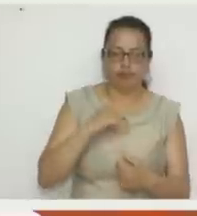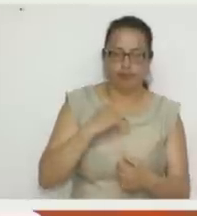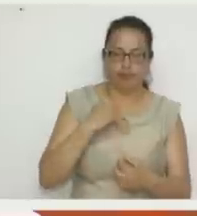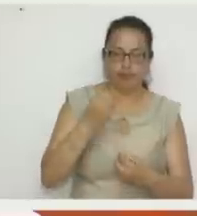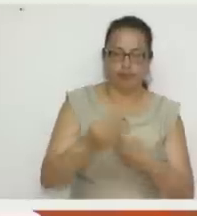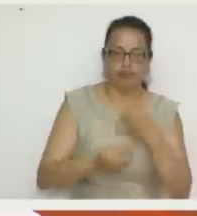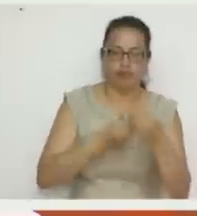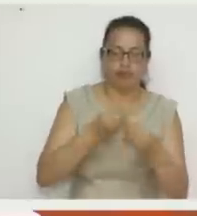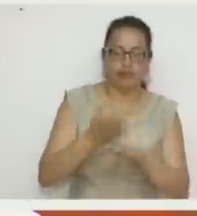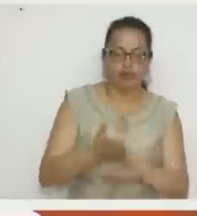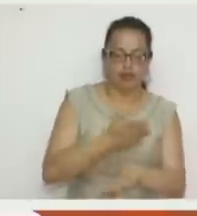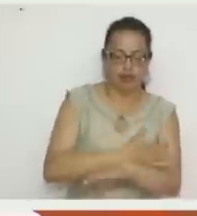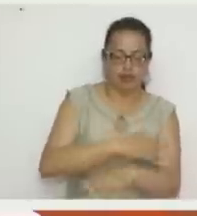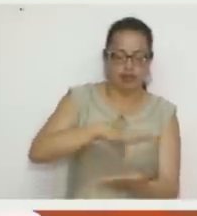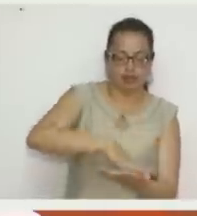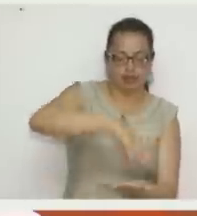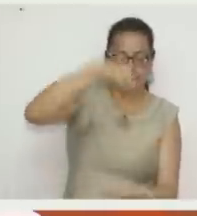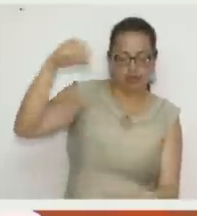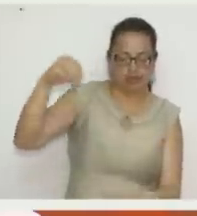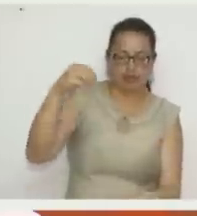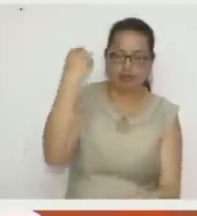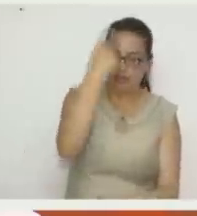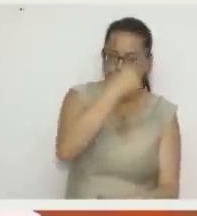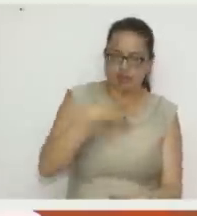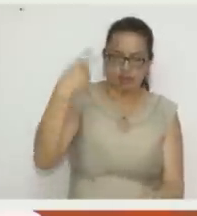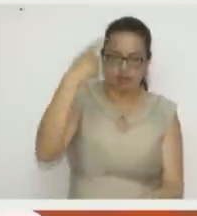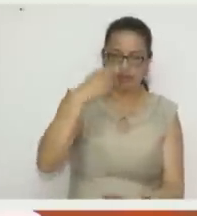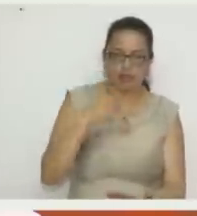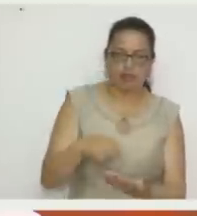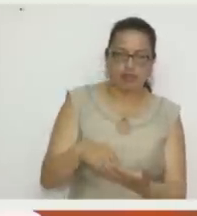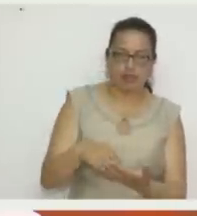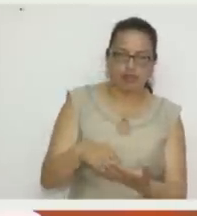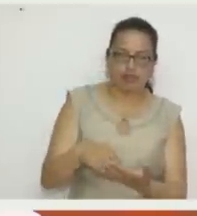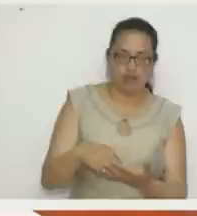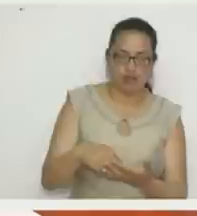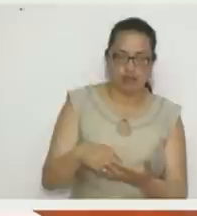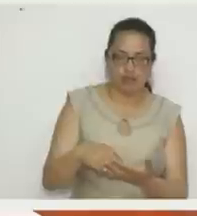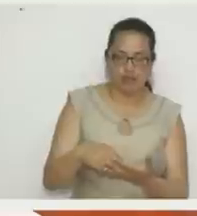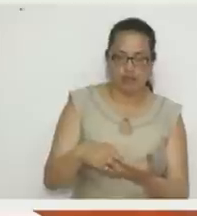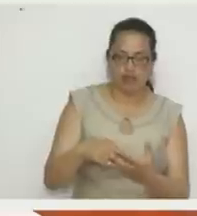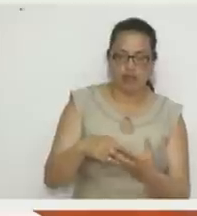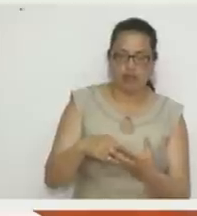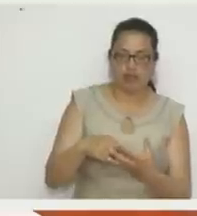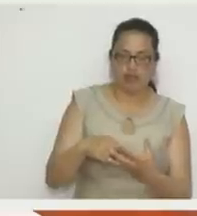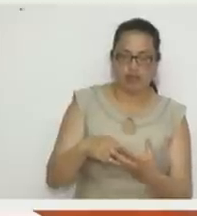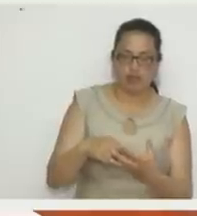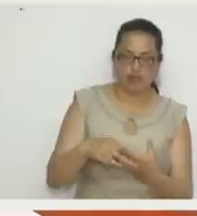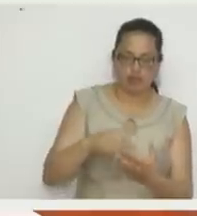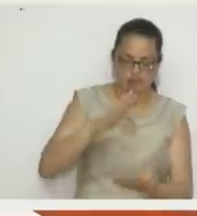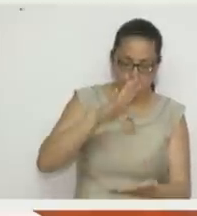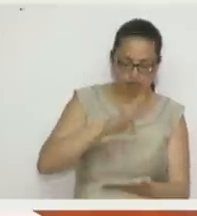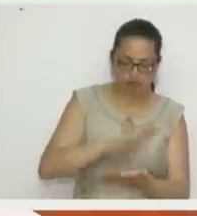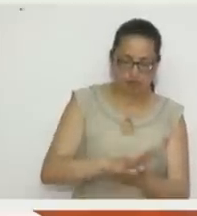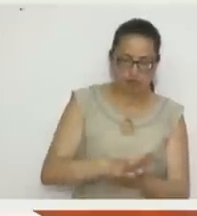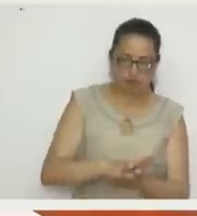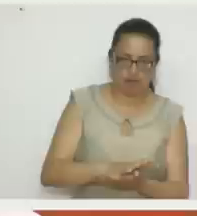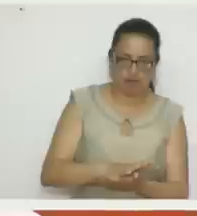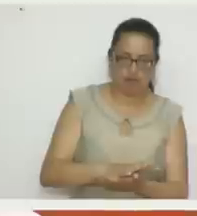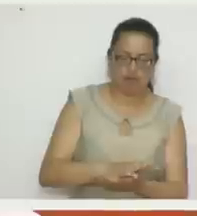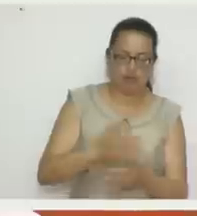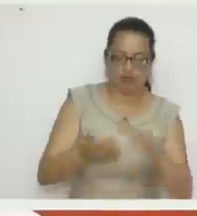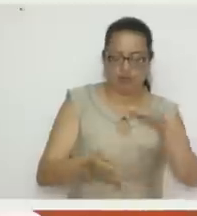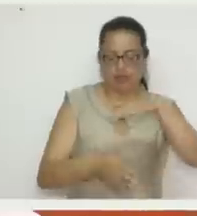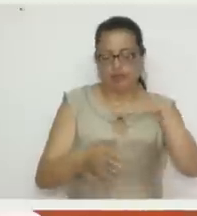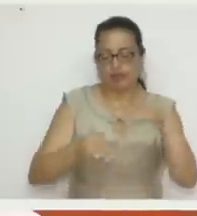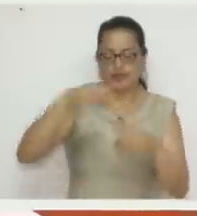sacar la carita de la termoforma, se le coloca la parte de atrás para que dé firmeza. Y coja aire y no se nos vaya